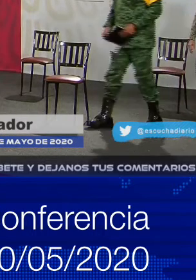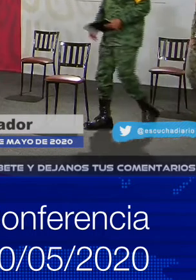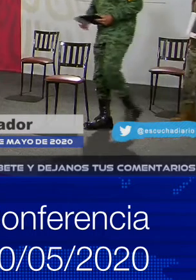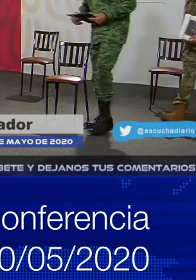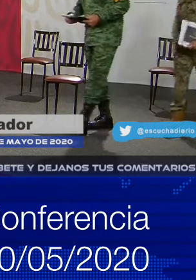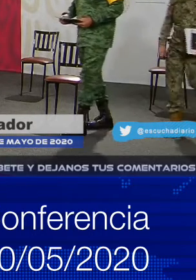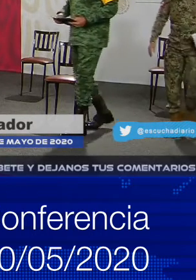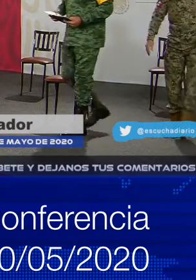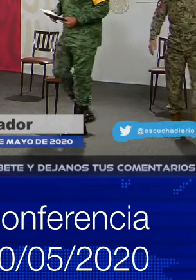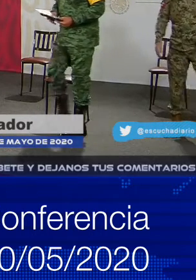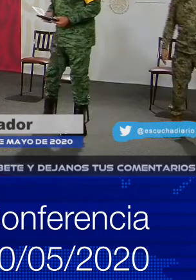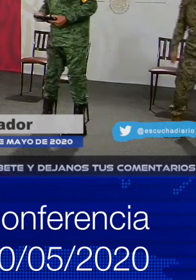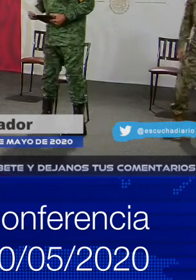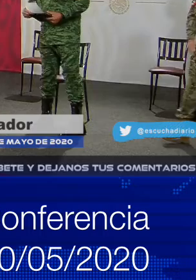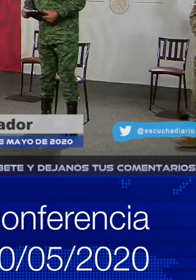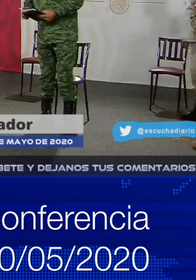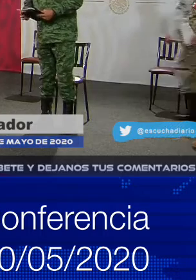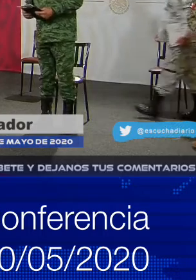días.